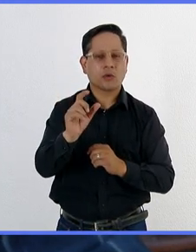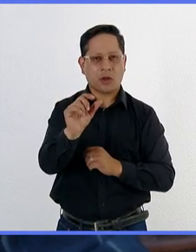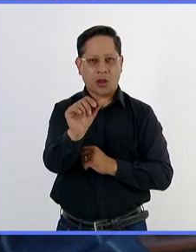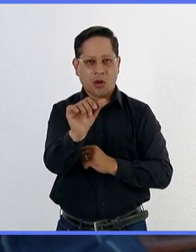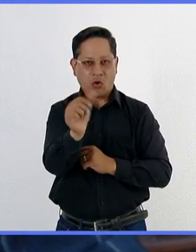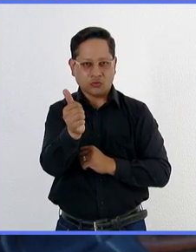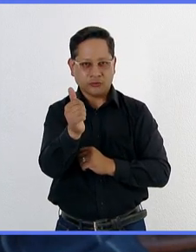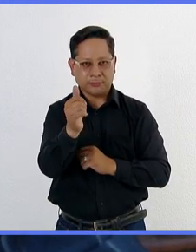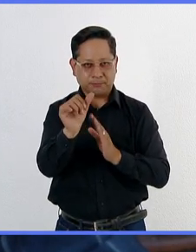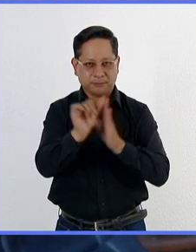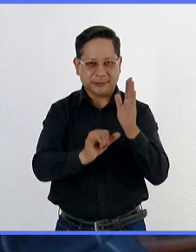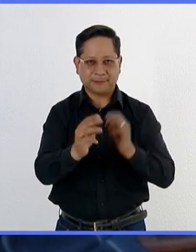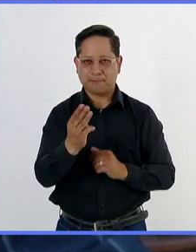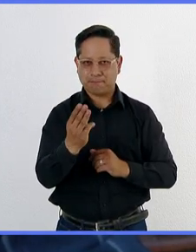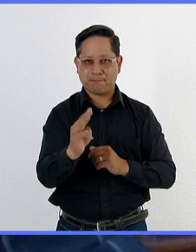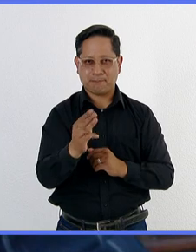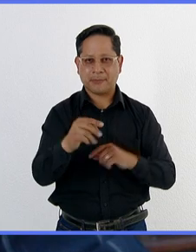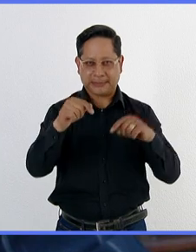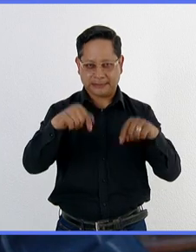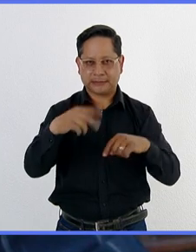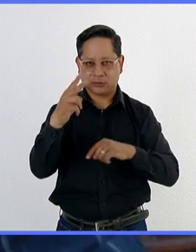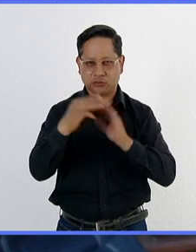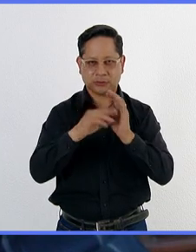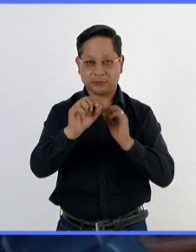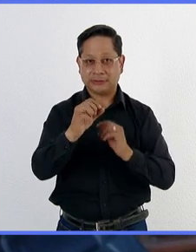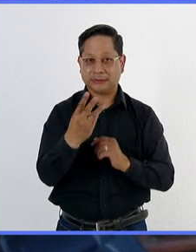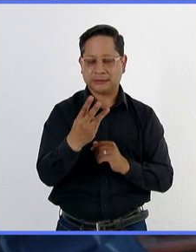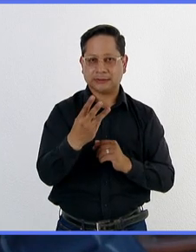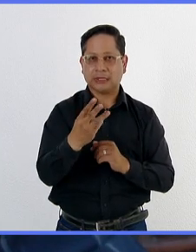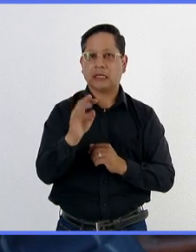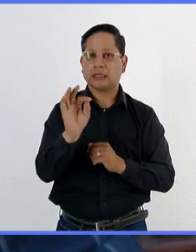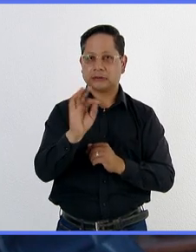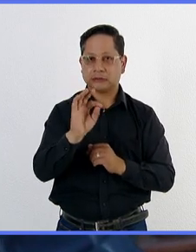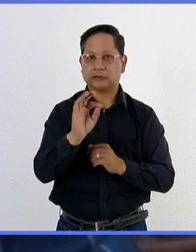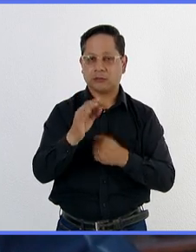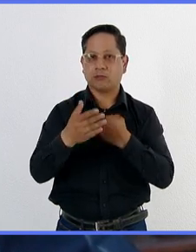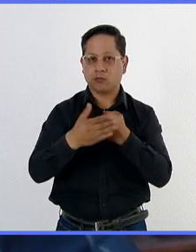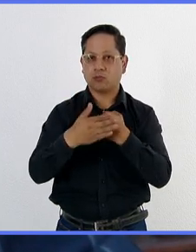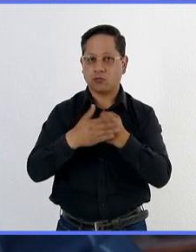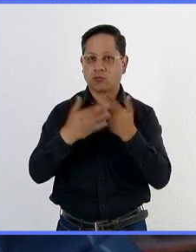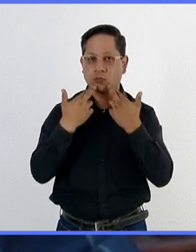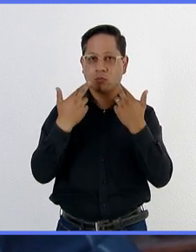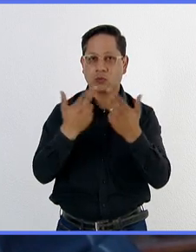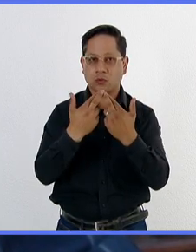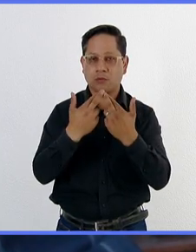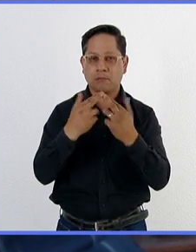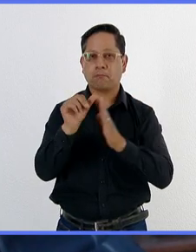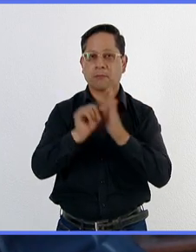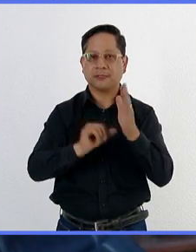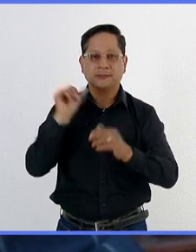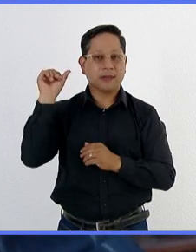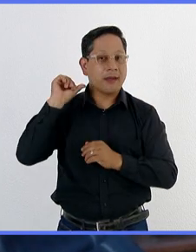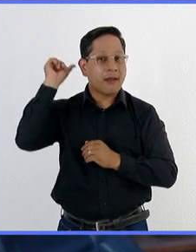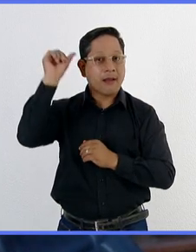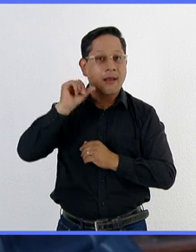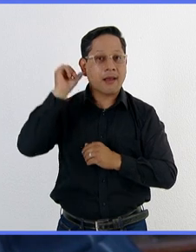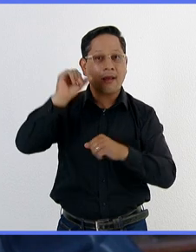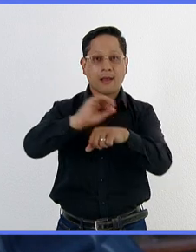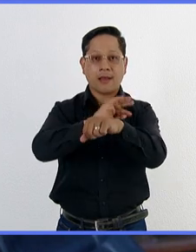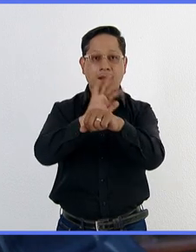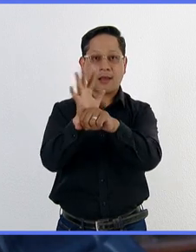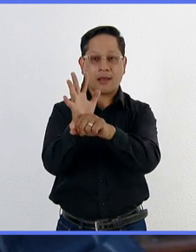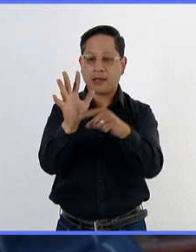de mayo de este año. Esto quiere decir que es muy probable que en la siguiente reunión de la OMS, en abril, la COVID sea